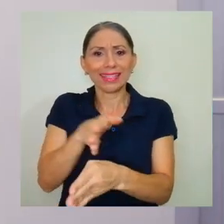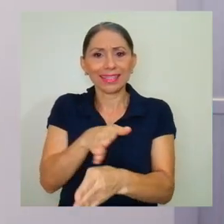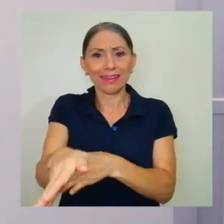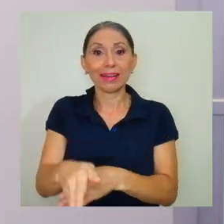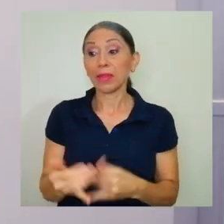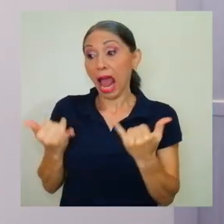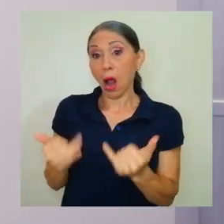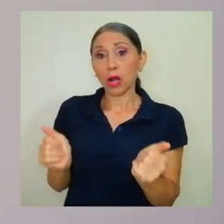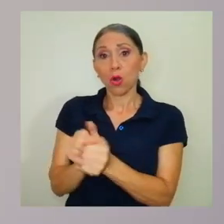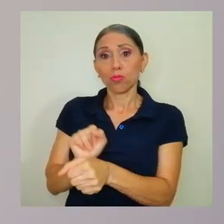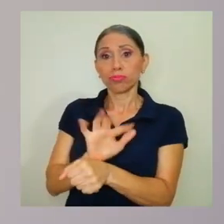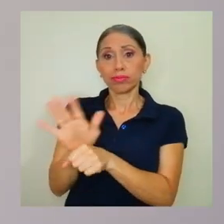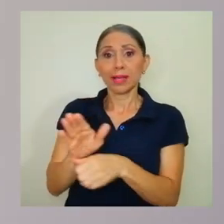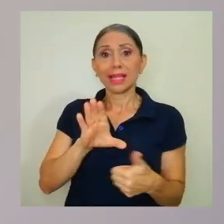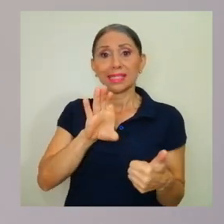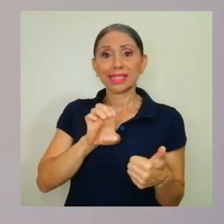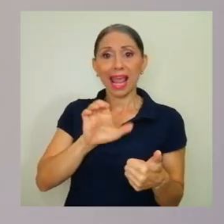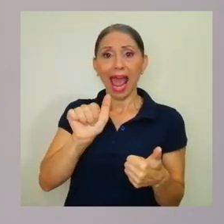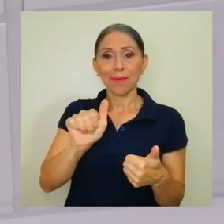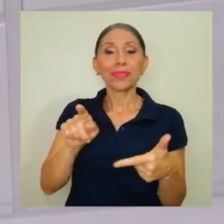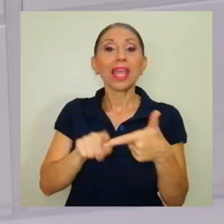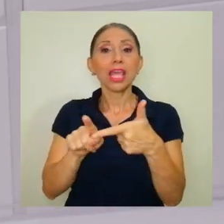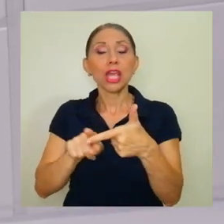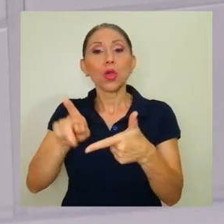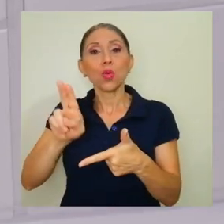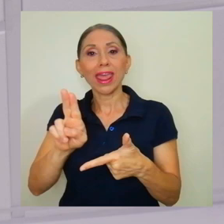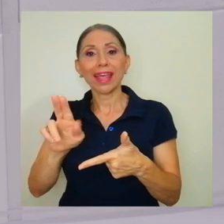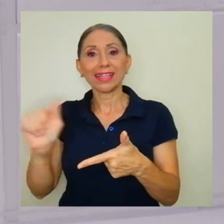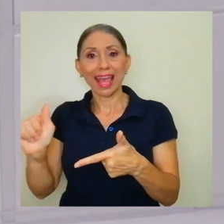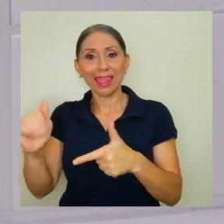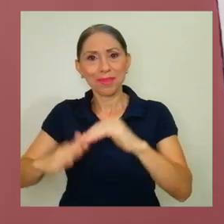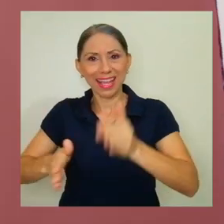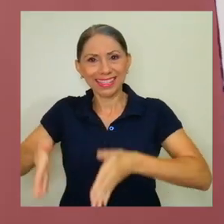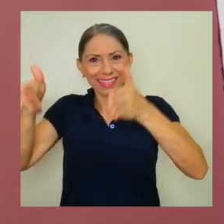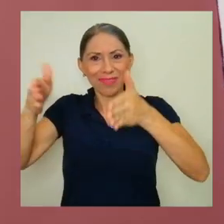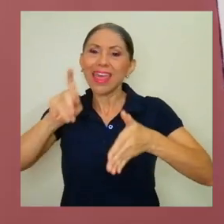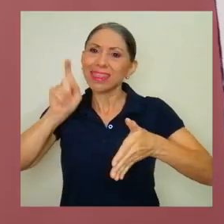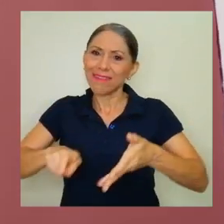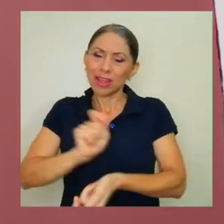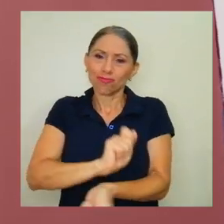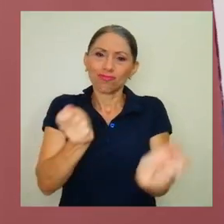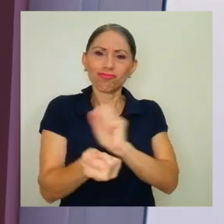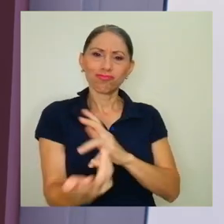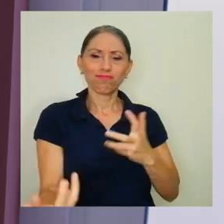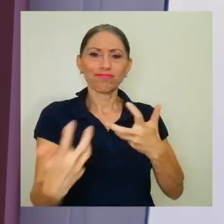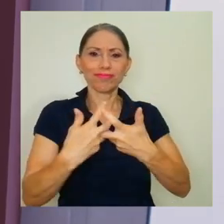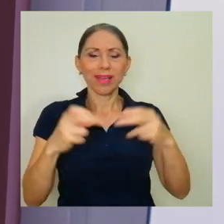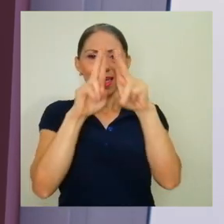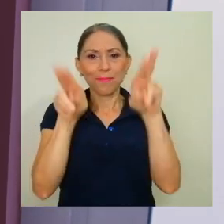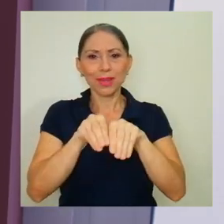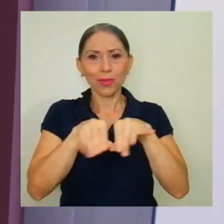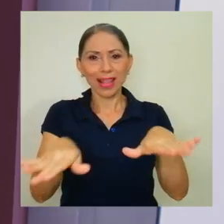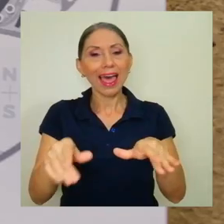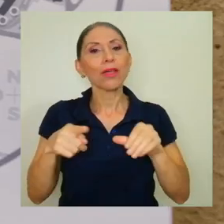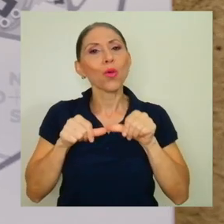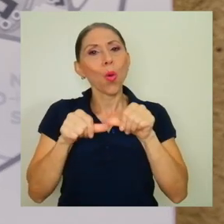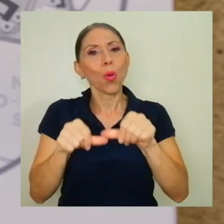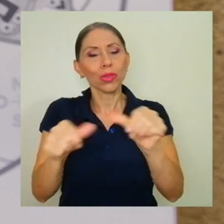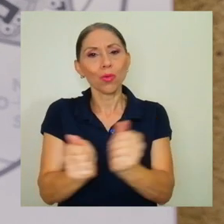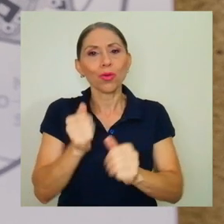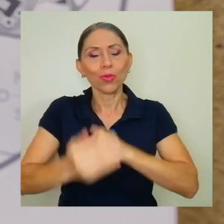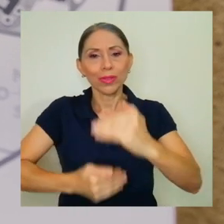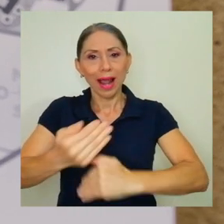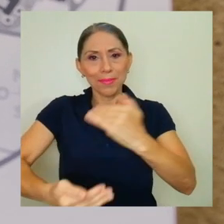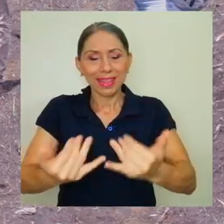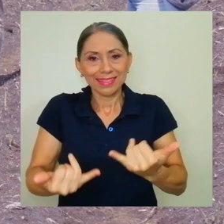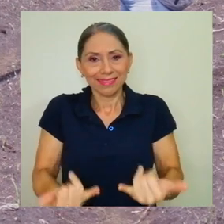Debido a la pandemia, tanto el CEA como las unidades académicas debieron adaptarse a la virtualidad para continuar con los distintos trámites vigentes.